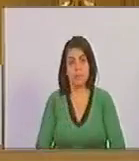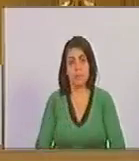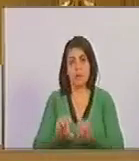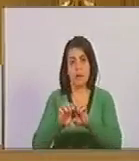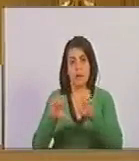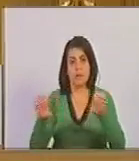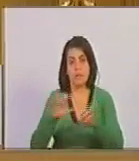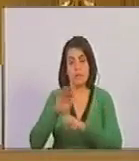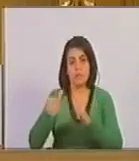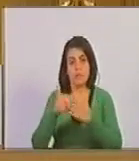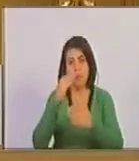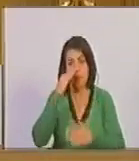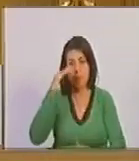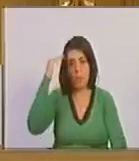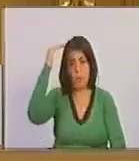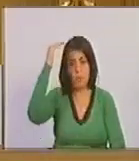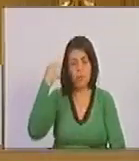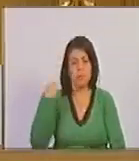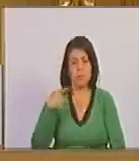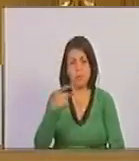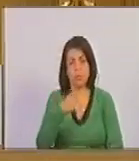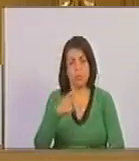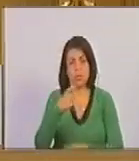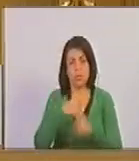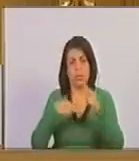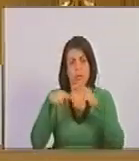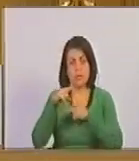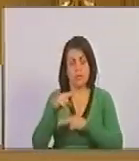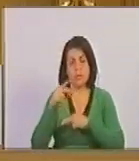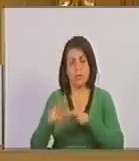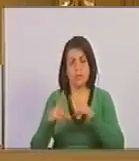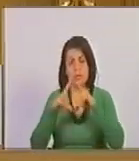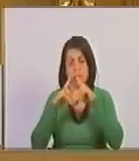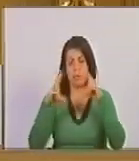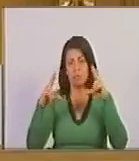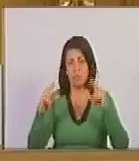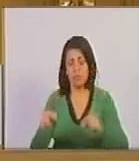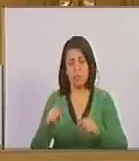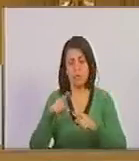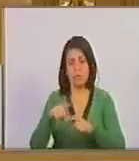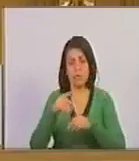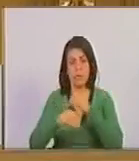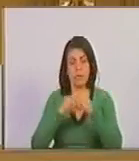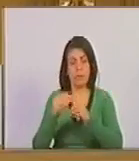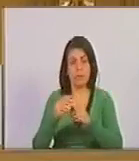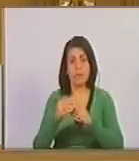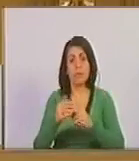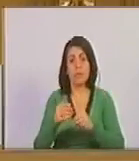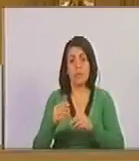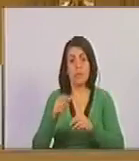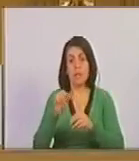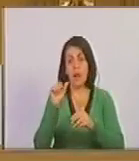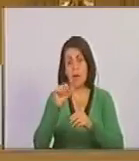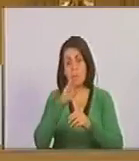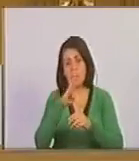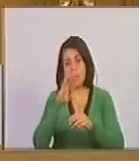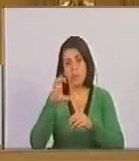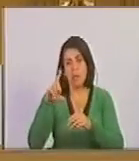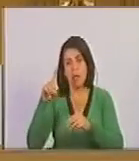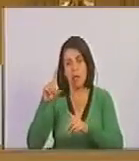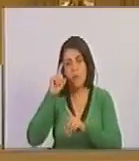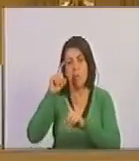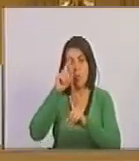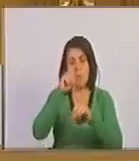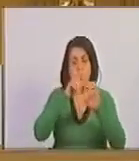educación para adultos, porque tenemos que buscar en qué nivel se encontraba Nicaragua, que era un nivel de analfabetismo, donde ir a un